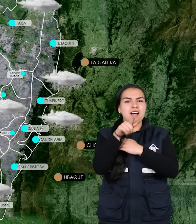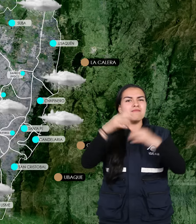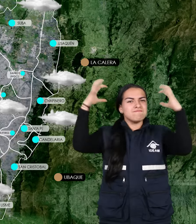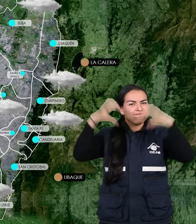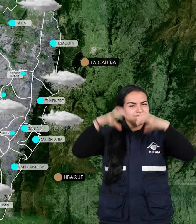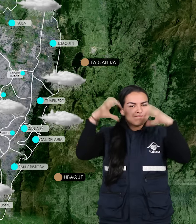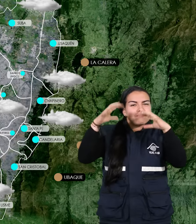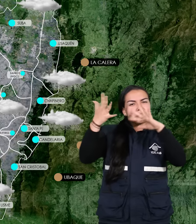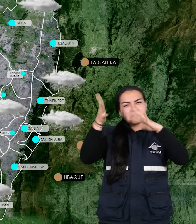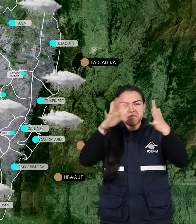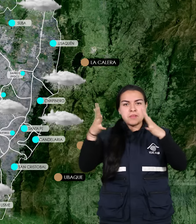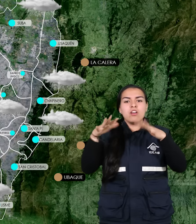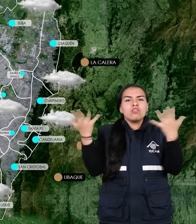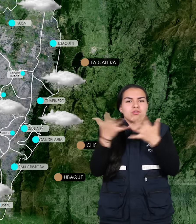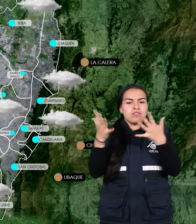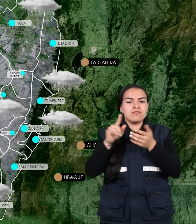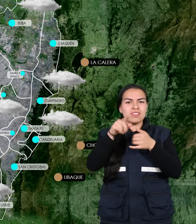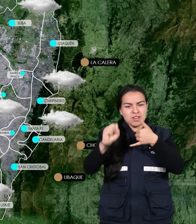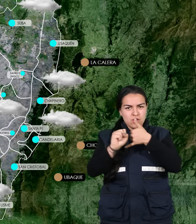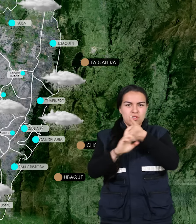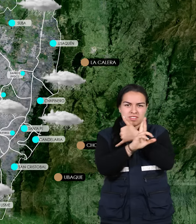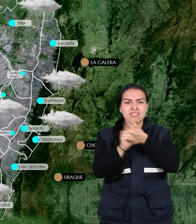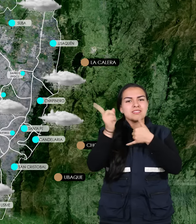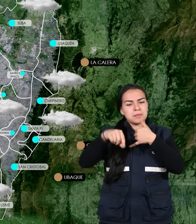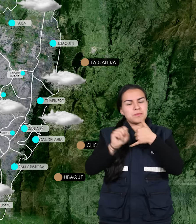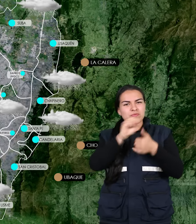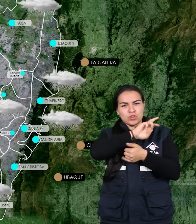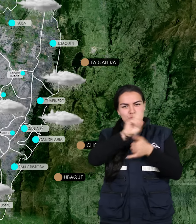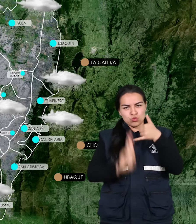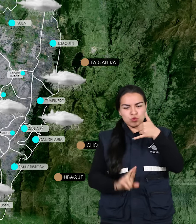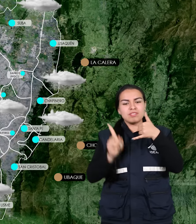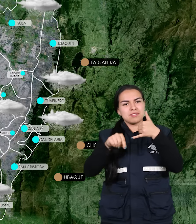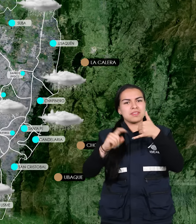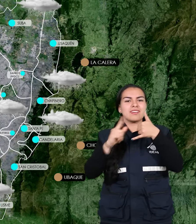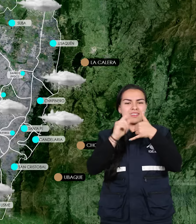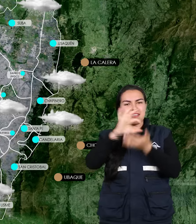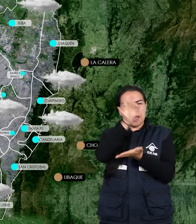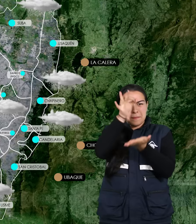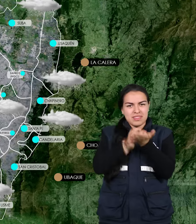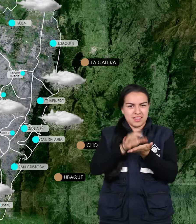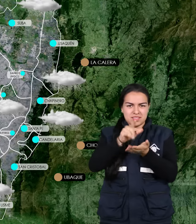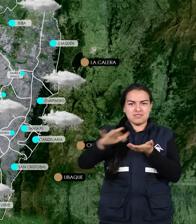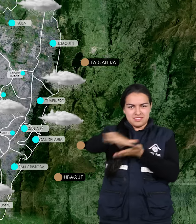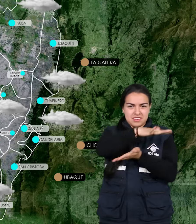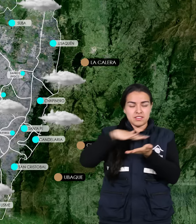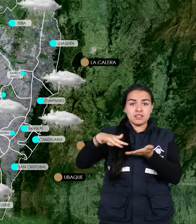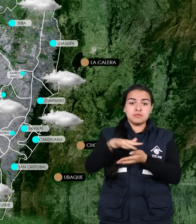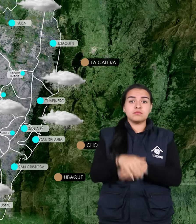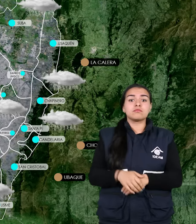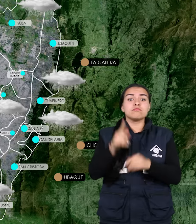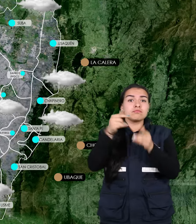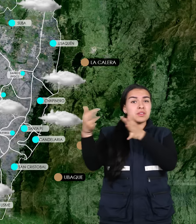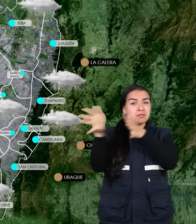lluvias de varia intensidad especialmente hacia el sector oriental y sur de la capital y de la sabana. La temperatura mínima del aire